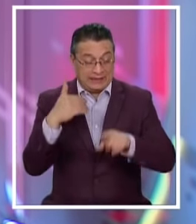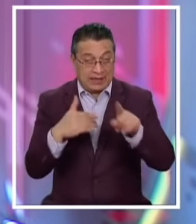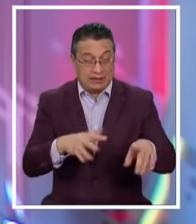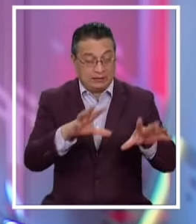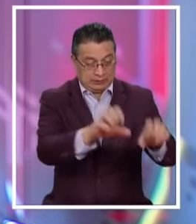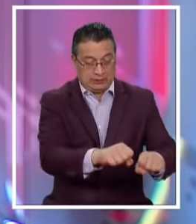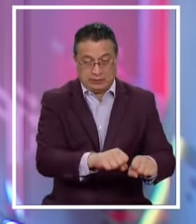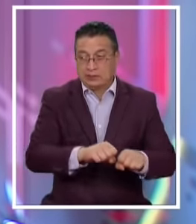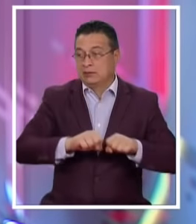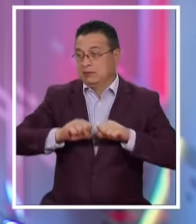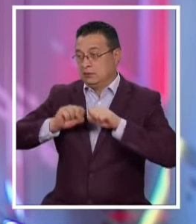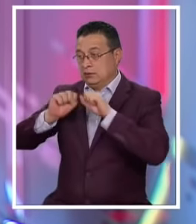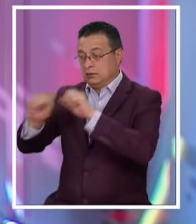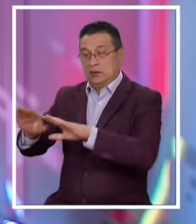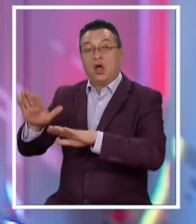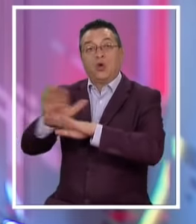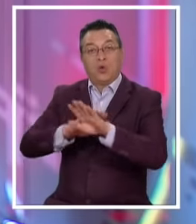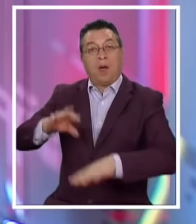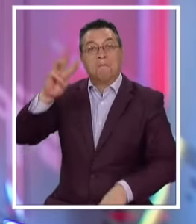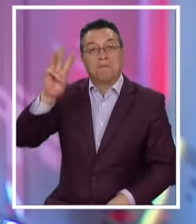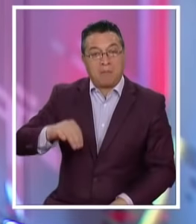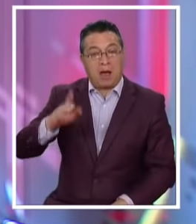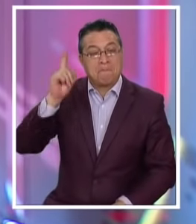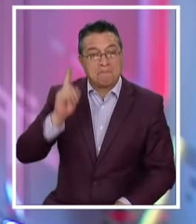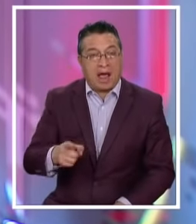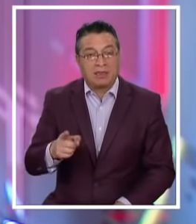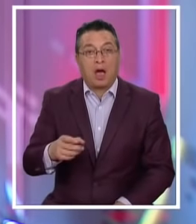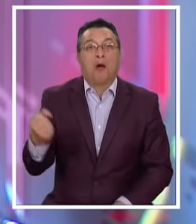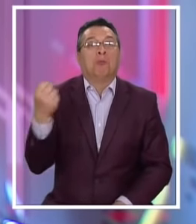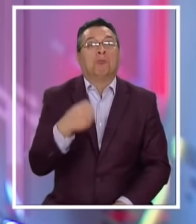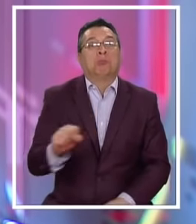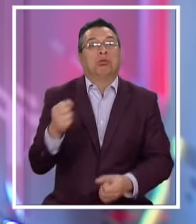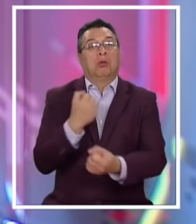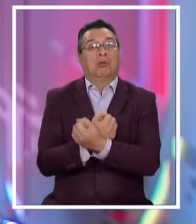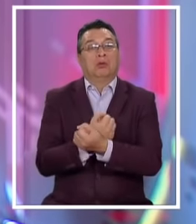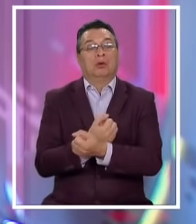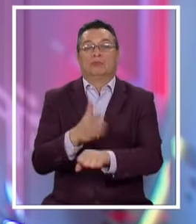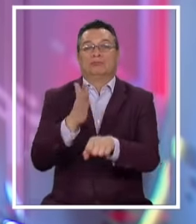Bajo la custodia De la madre Flavia Cordela Tiene los detalles